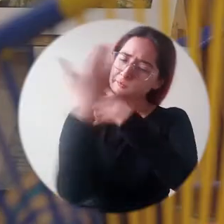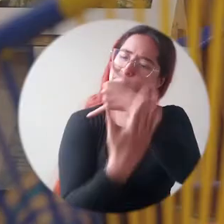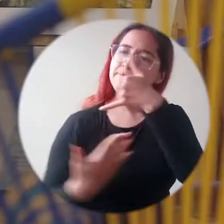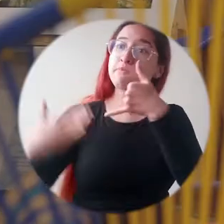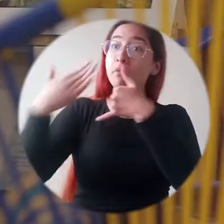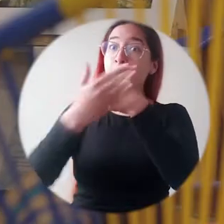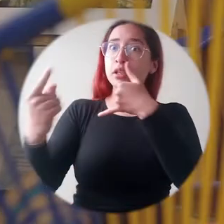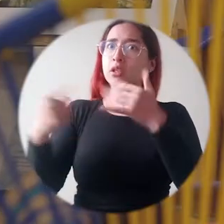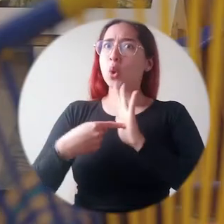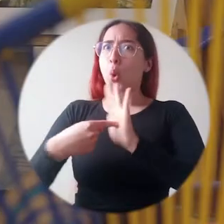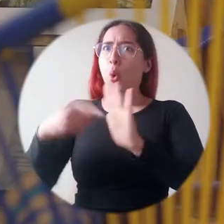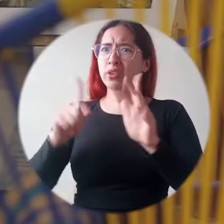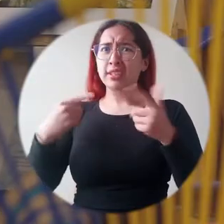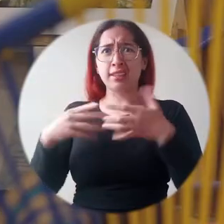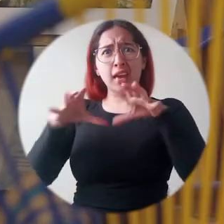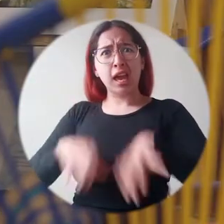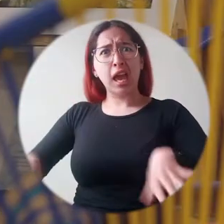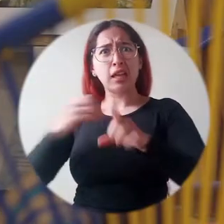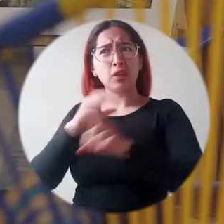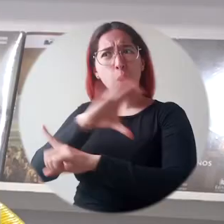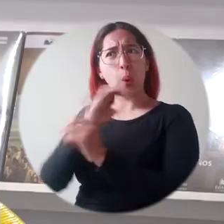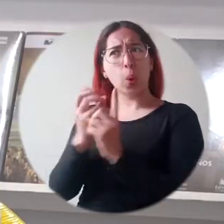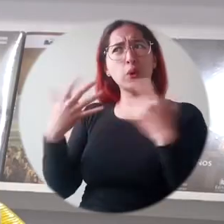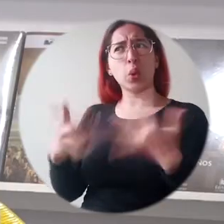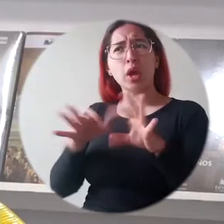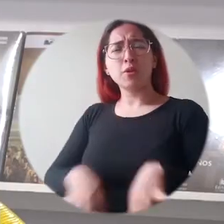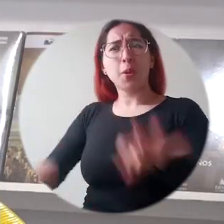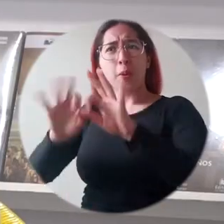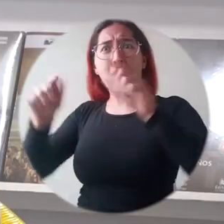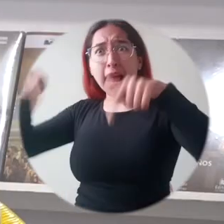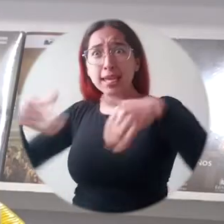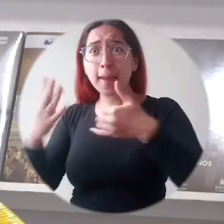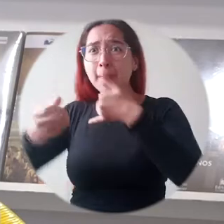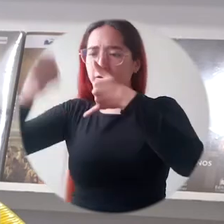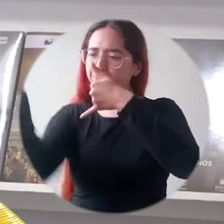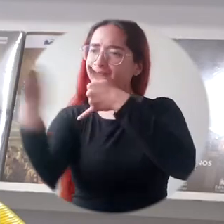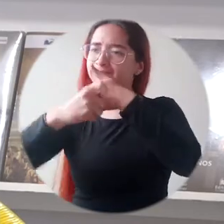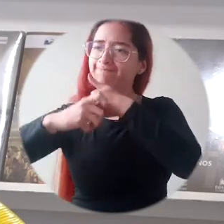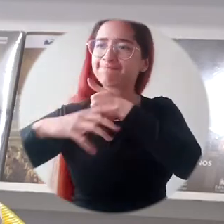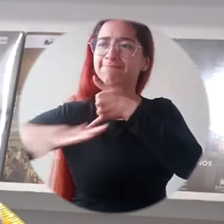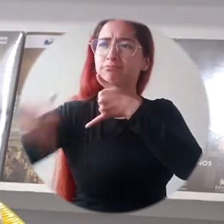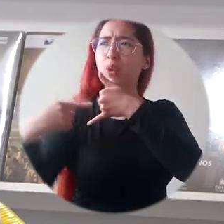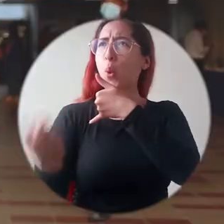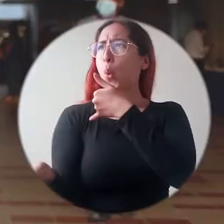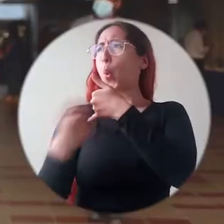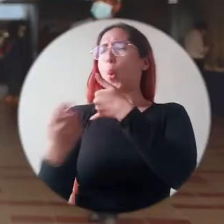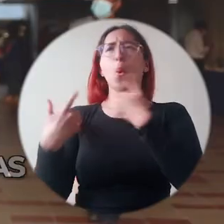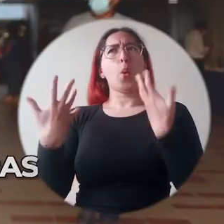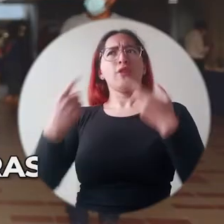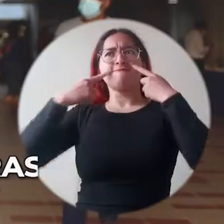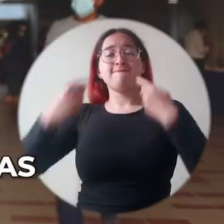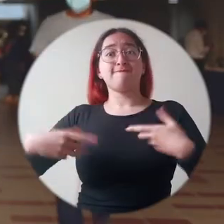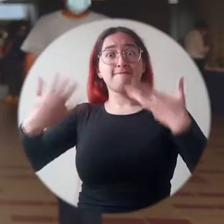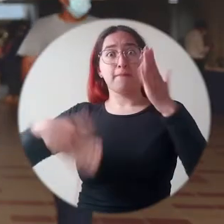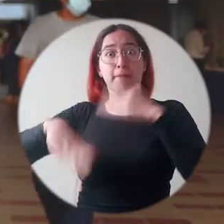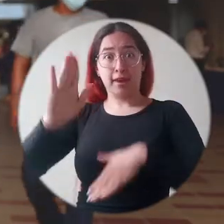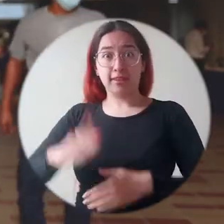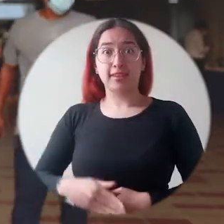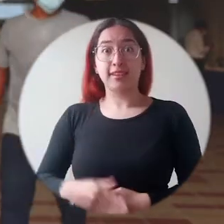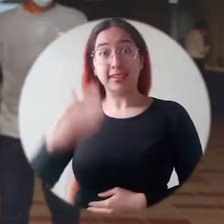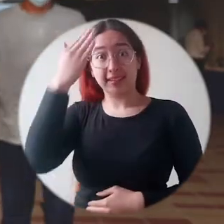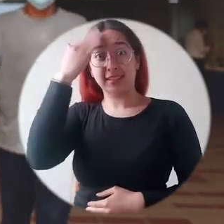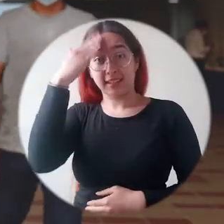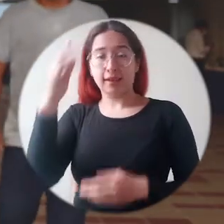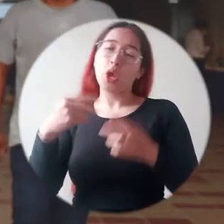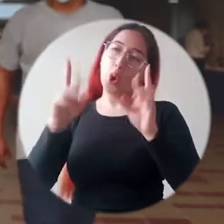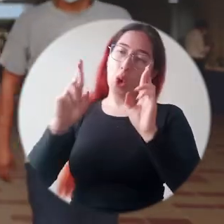y que sean conocidas y que además este es una de las actividades culturales más importantes que se dan en el Magdalena. Uno espera que en la Feria